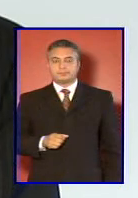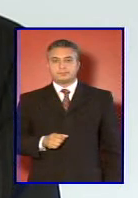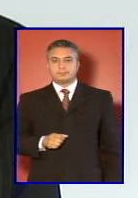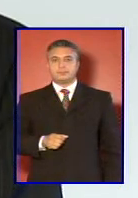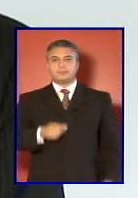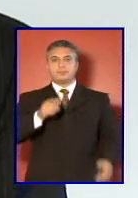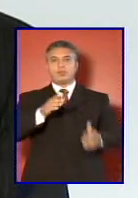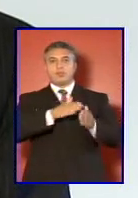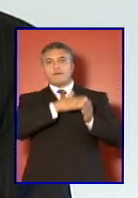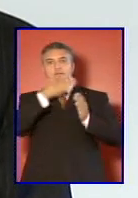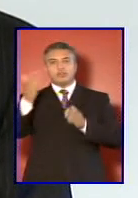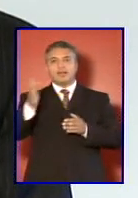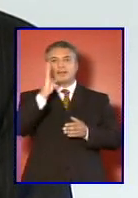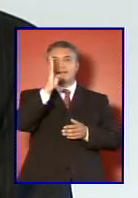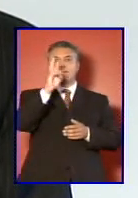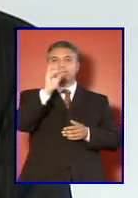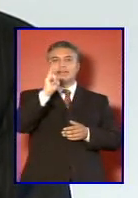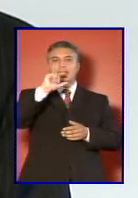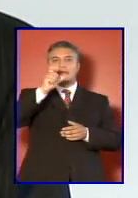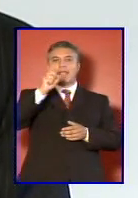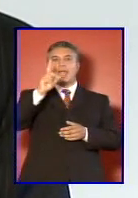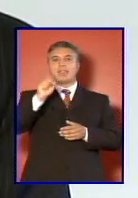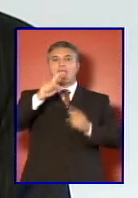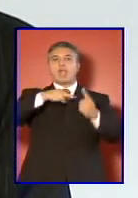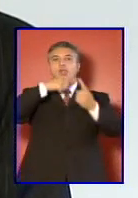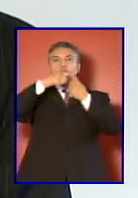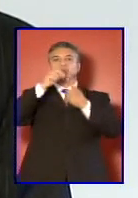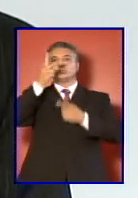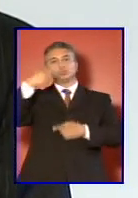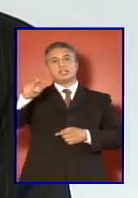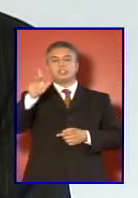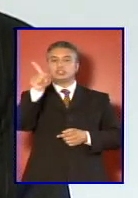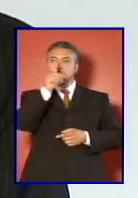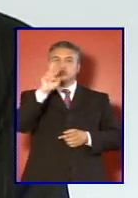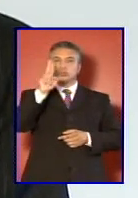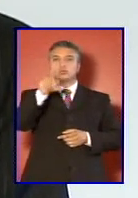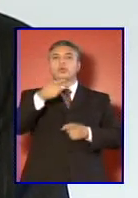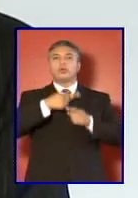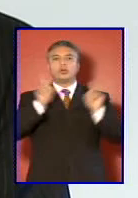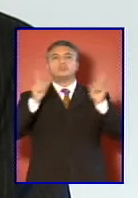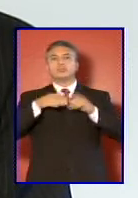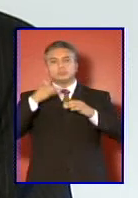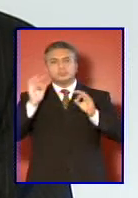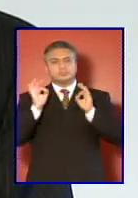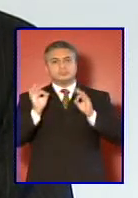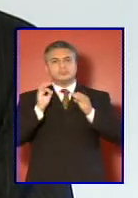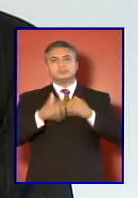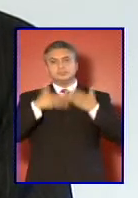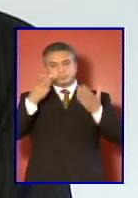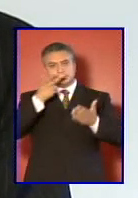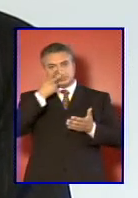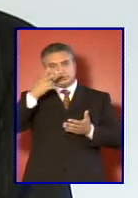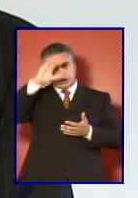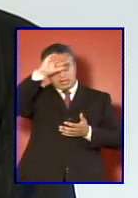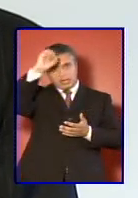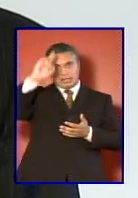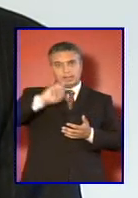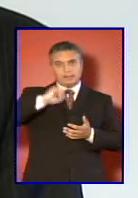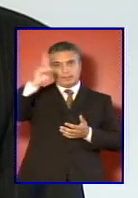Fuera de la brigada Cruz del Sur ¿Qué otros avances efectivos de cooperación se vislumbra con Argentina?